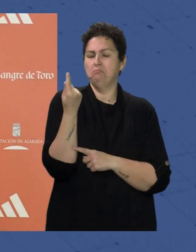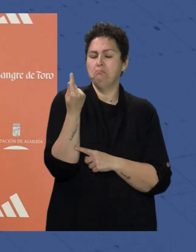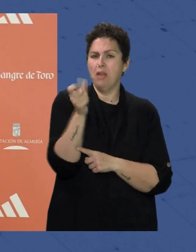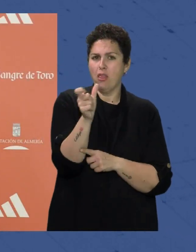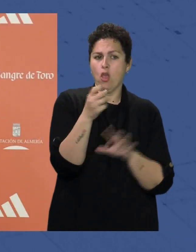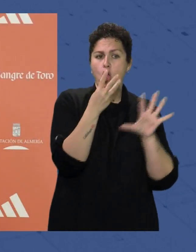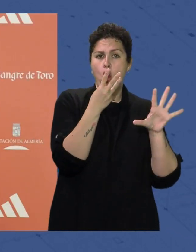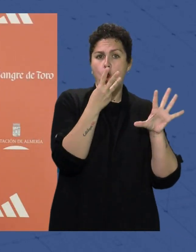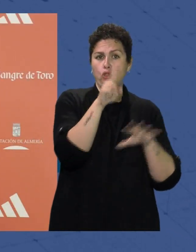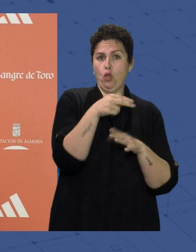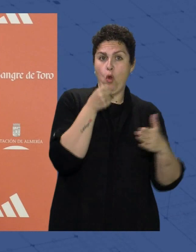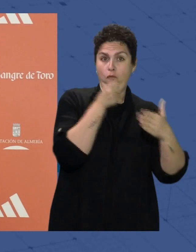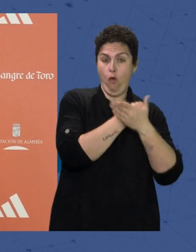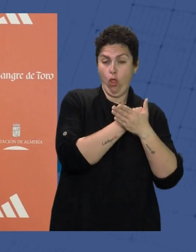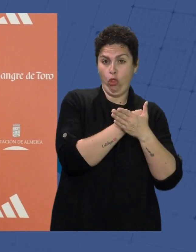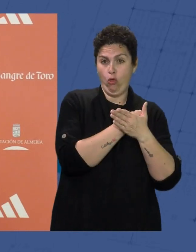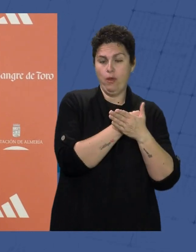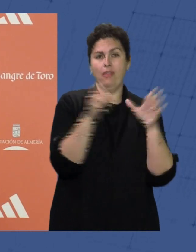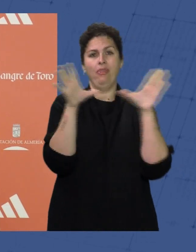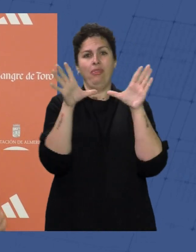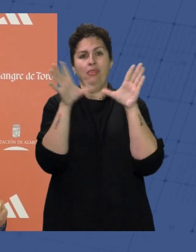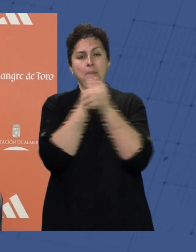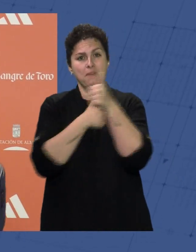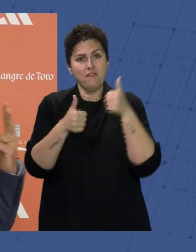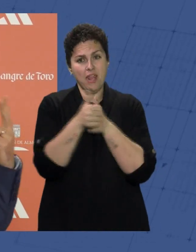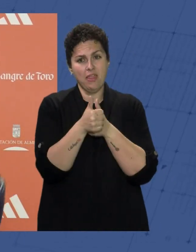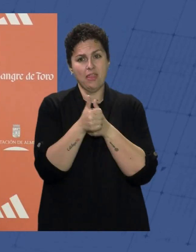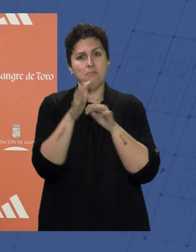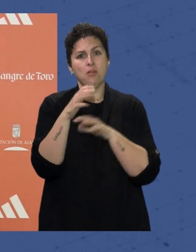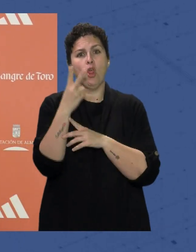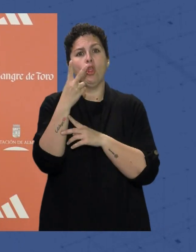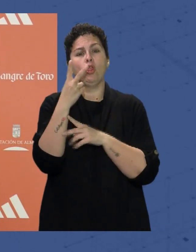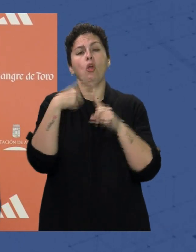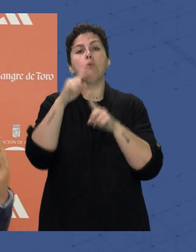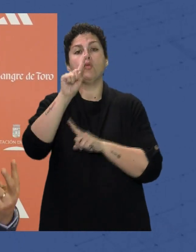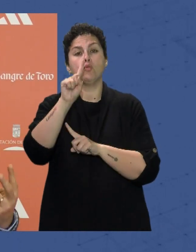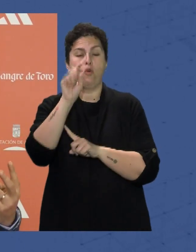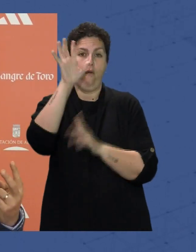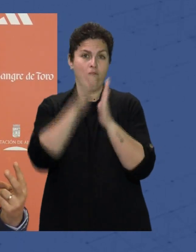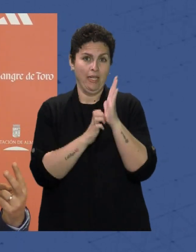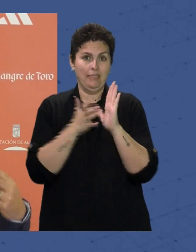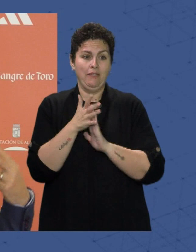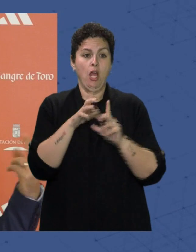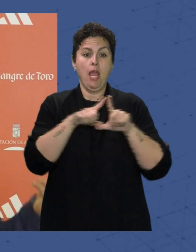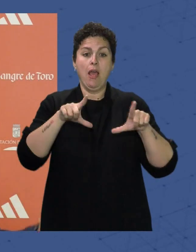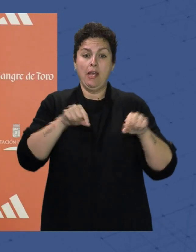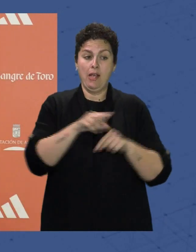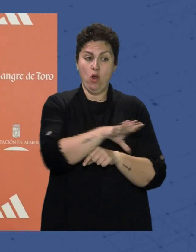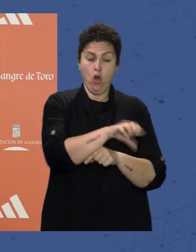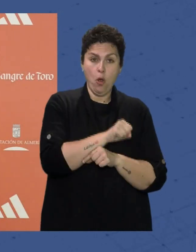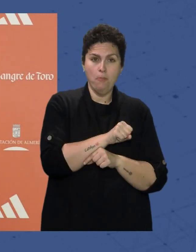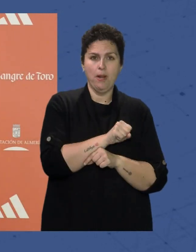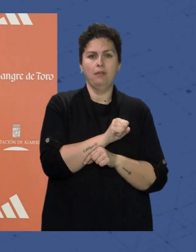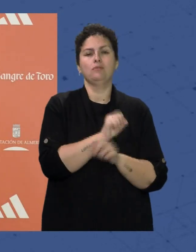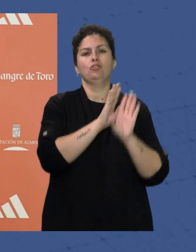euros los fondos 10 euros preferencias Pero con un 2 por 1 O sea que comprando una entrada Tienes dos